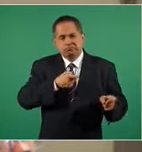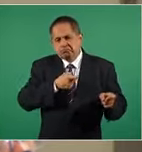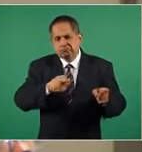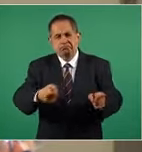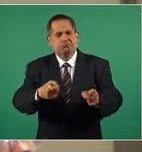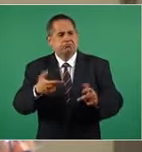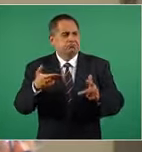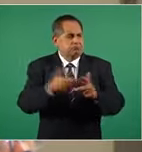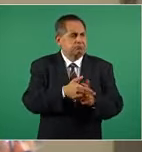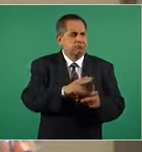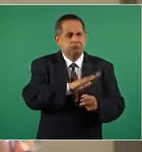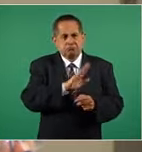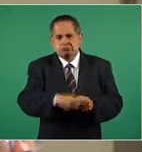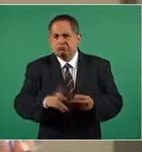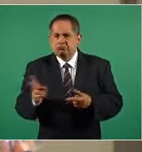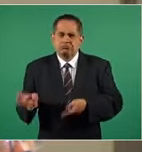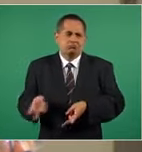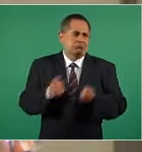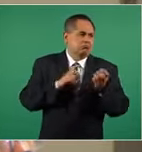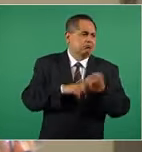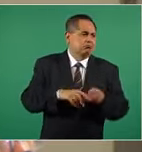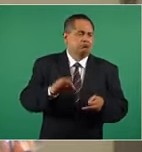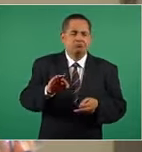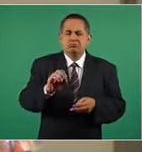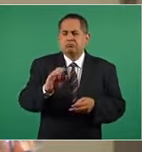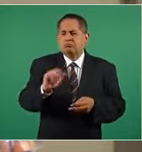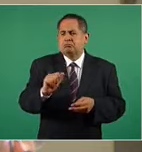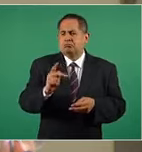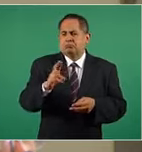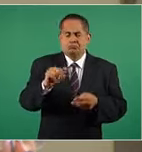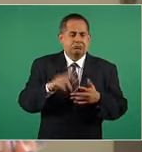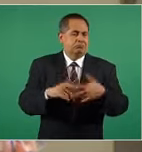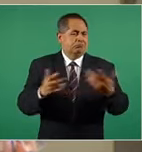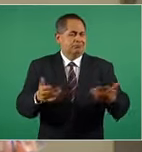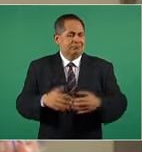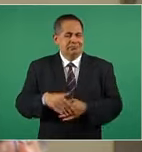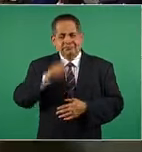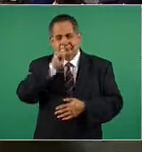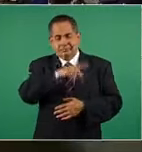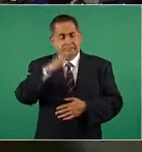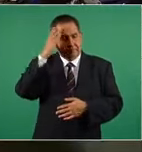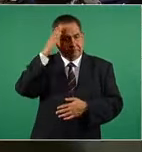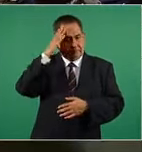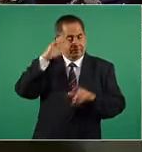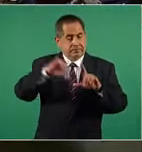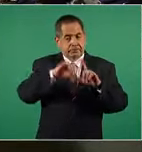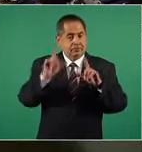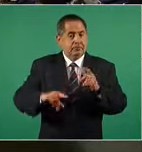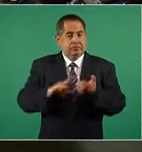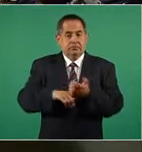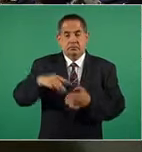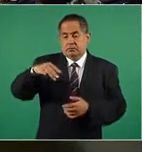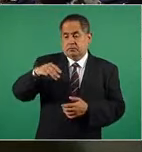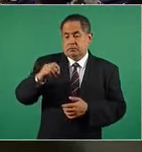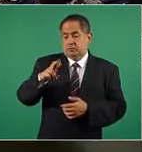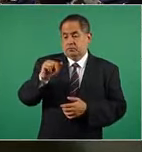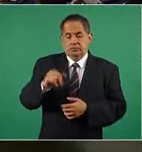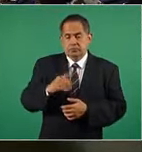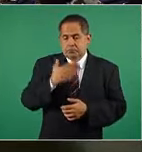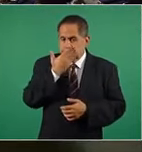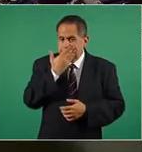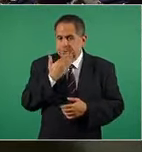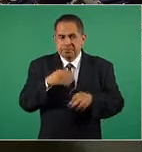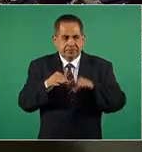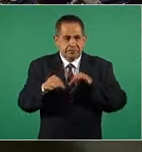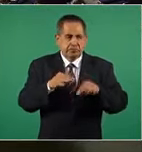Y también otra cosa ahí, que su líder nacional de Morena no hizo el trabajo respectivo